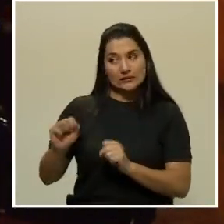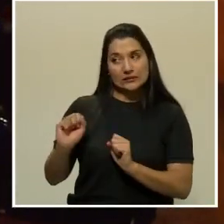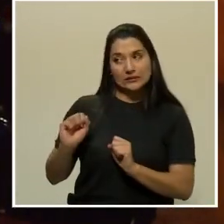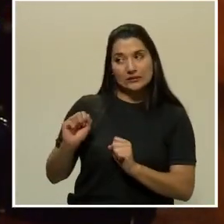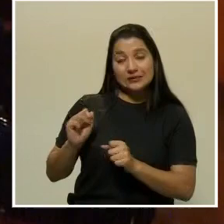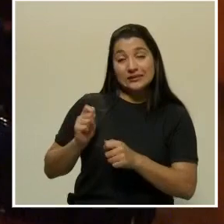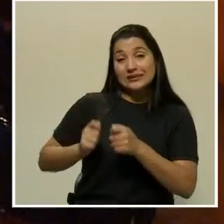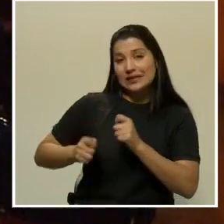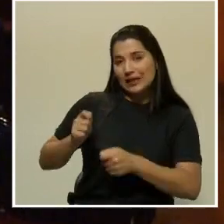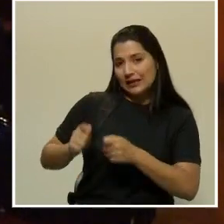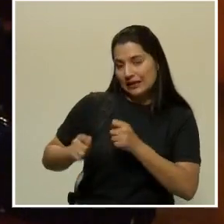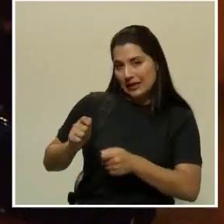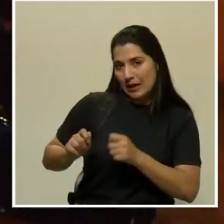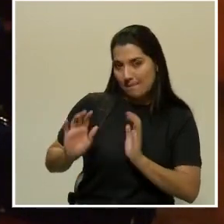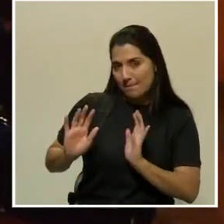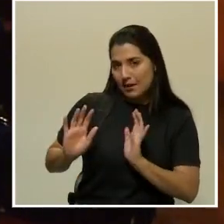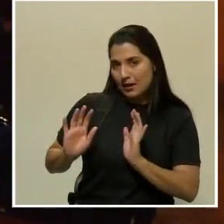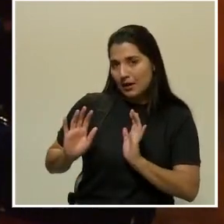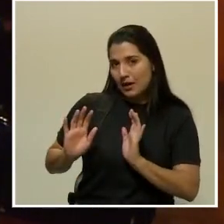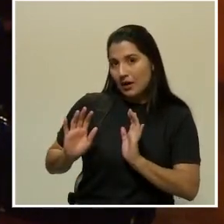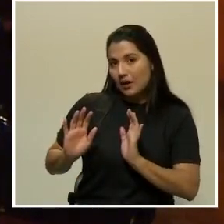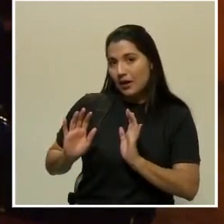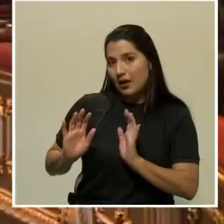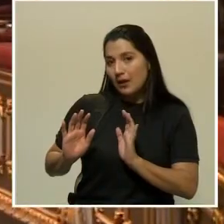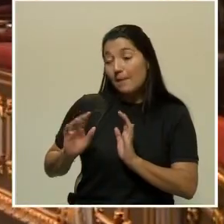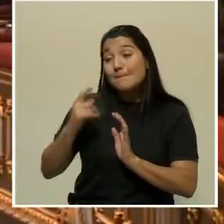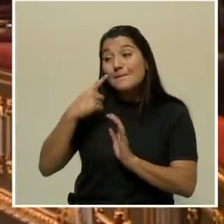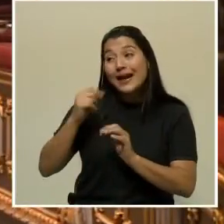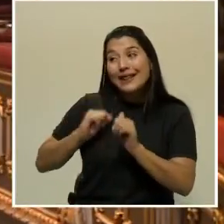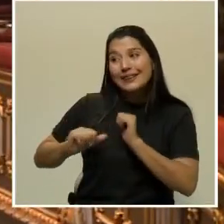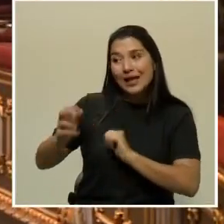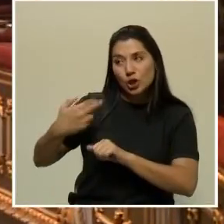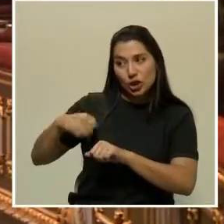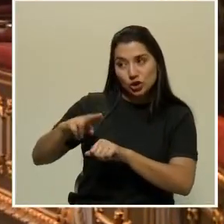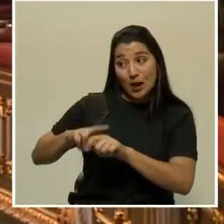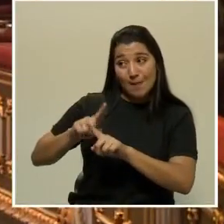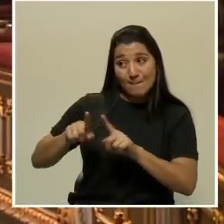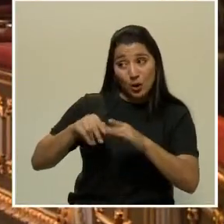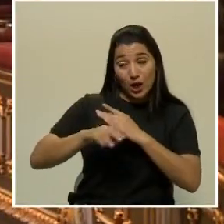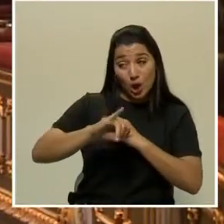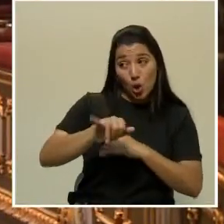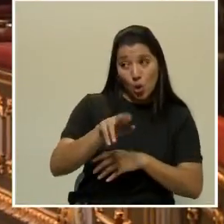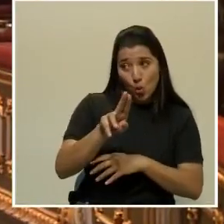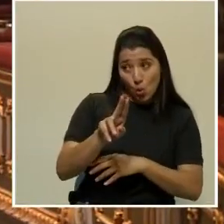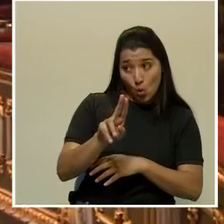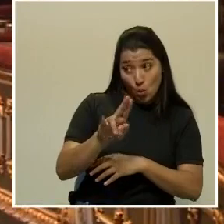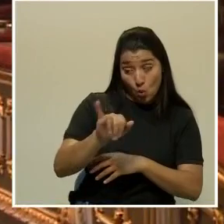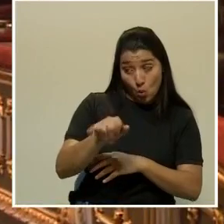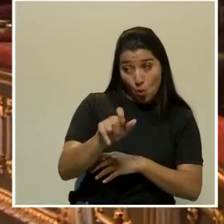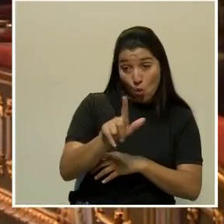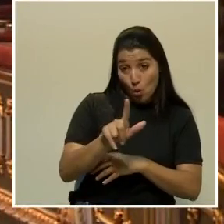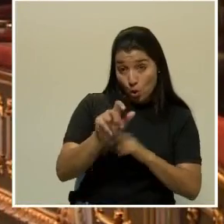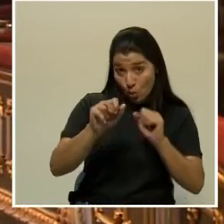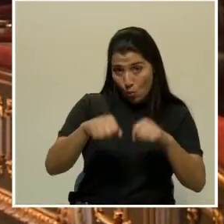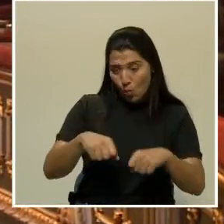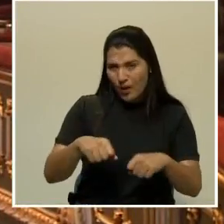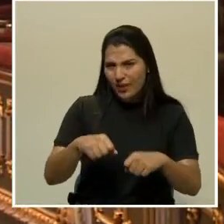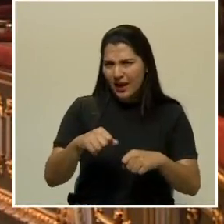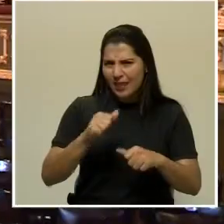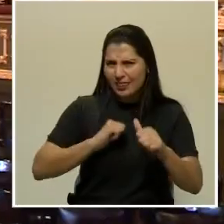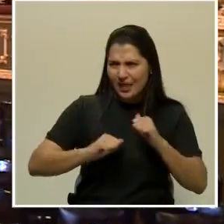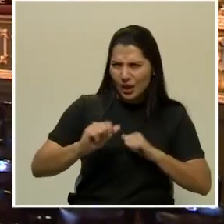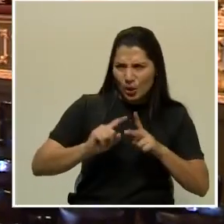teatro, pero en julio el teatro arranca en alguna modalidad. El primero de julio, ¿verdad? Contame un poco